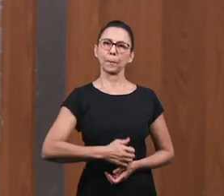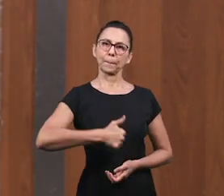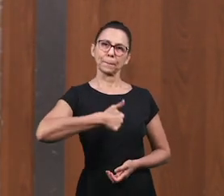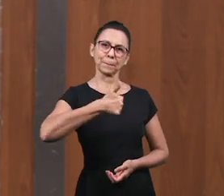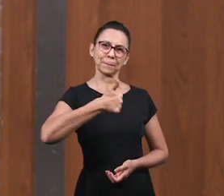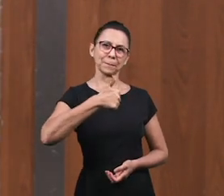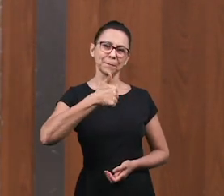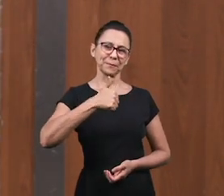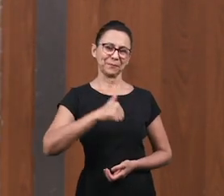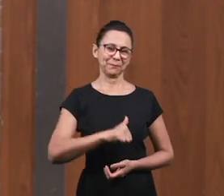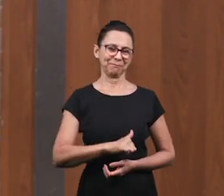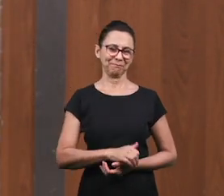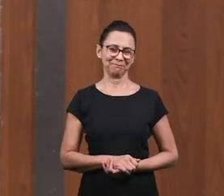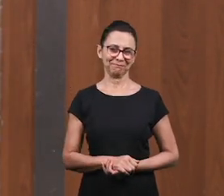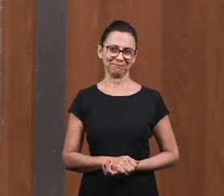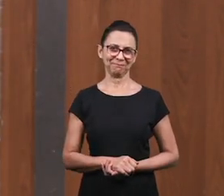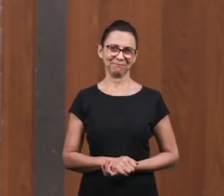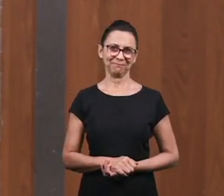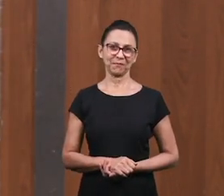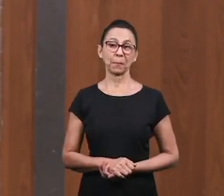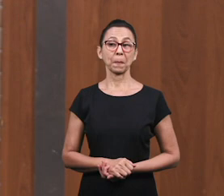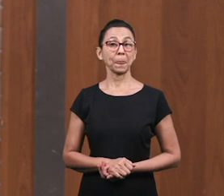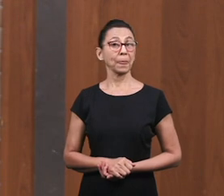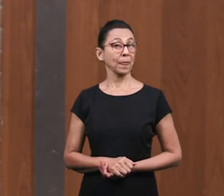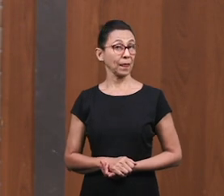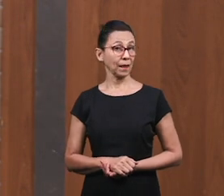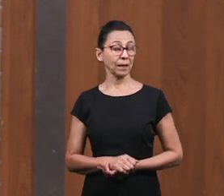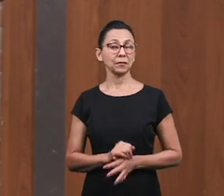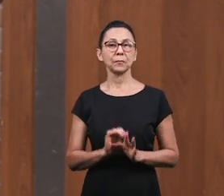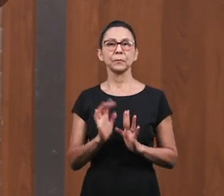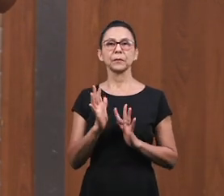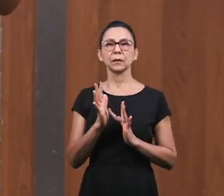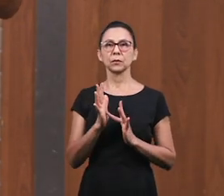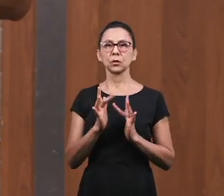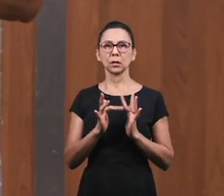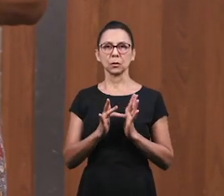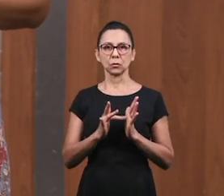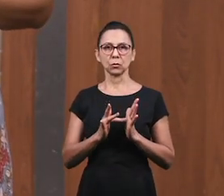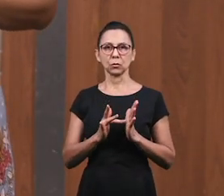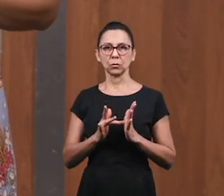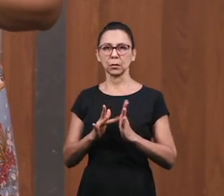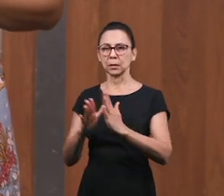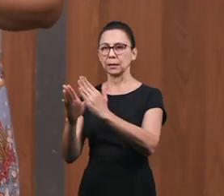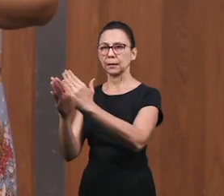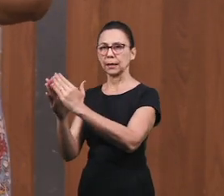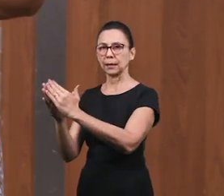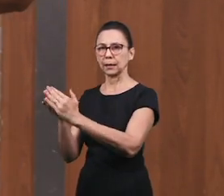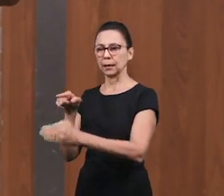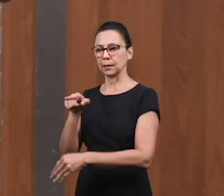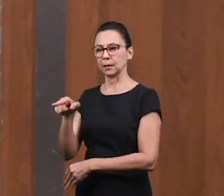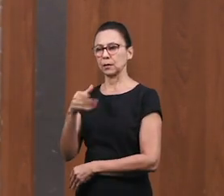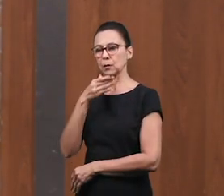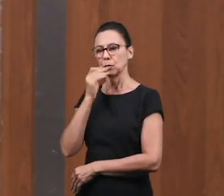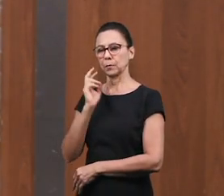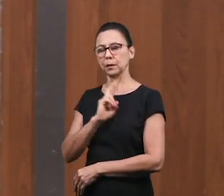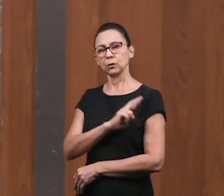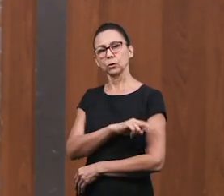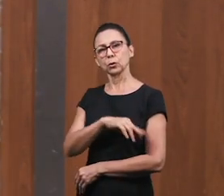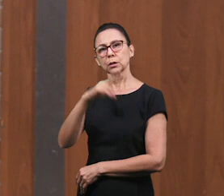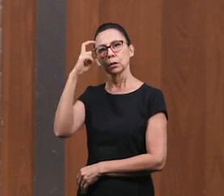cosa Que nosotros Podemos aprender Es que Jesús Entró en la casa De un fariseo Un hombre